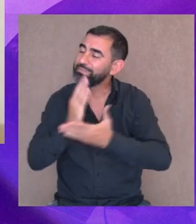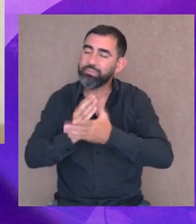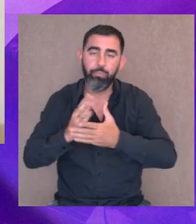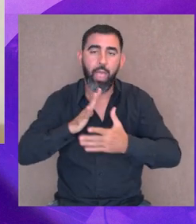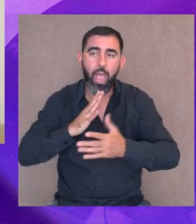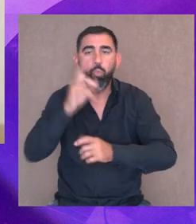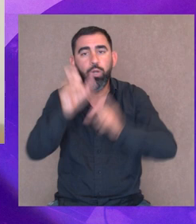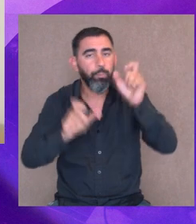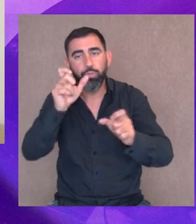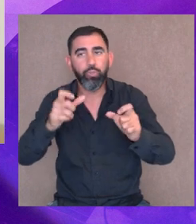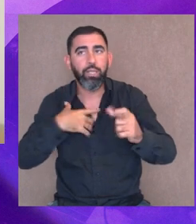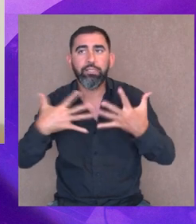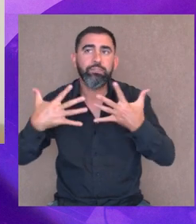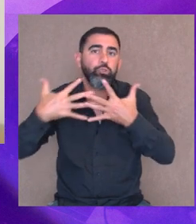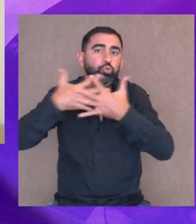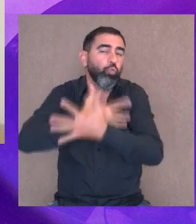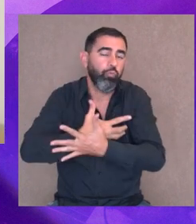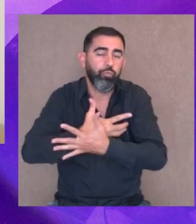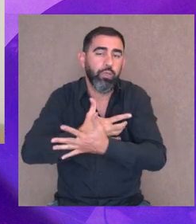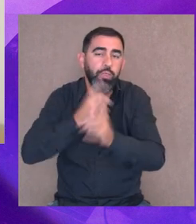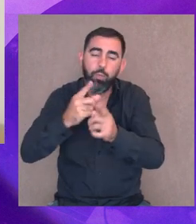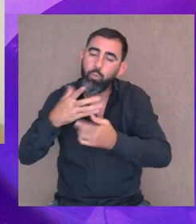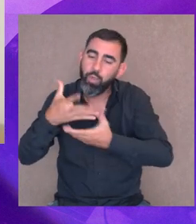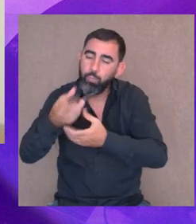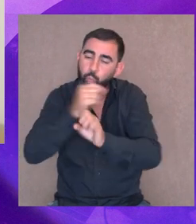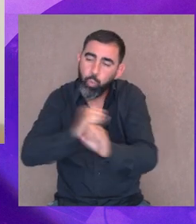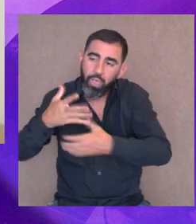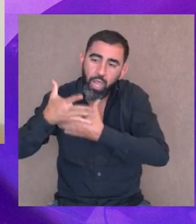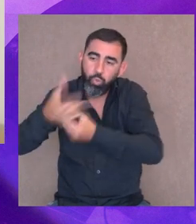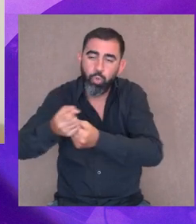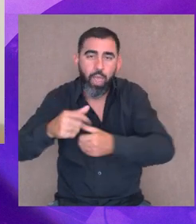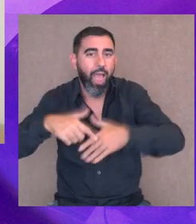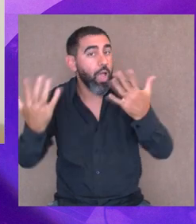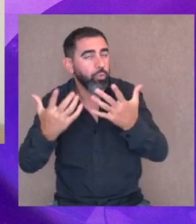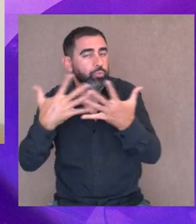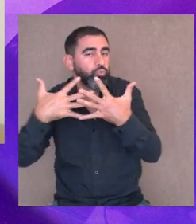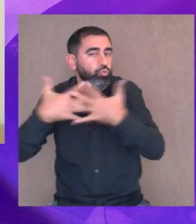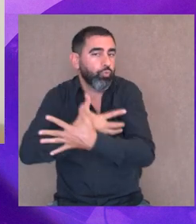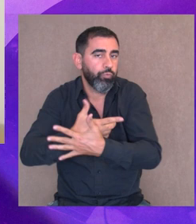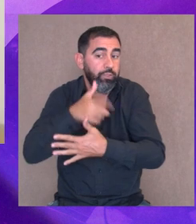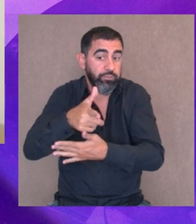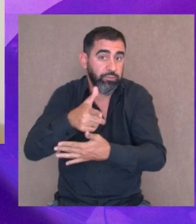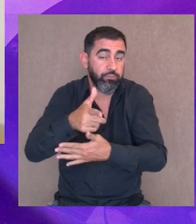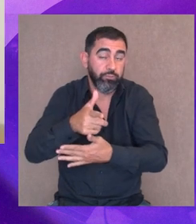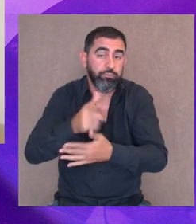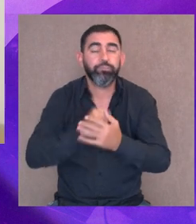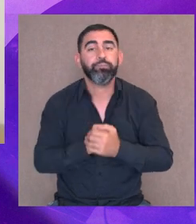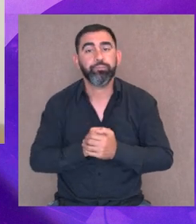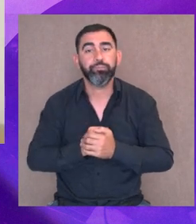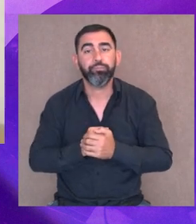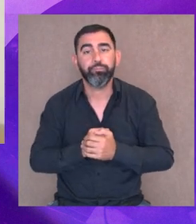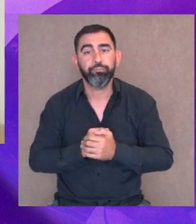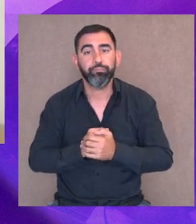siempre, siempre hay alguien al lado que está sufriendo algo de esto, algo que tiene que ver con esto